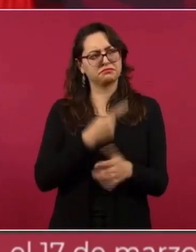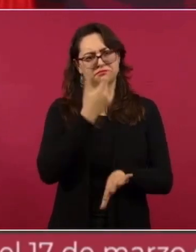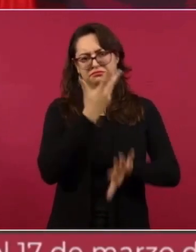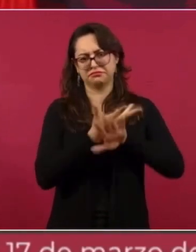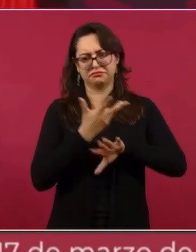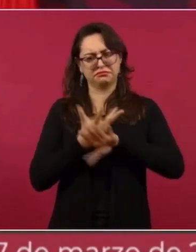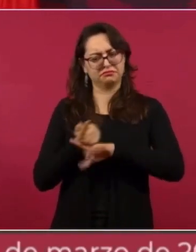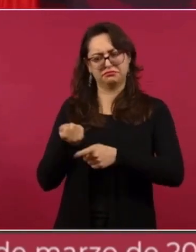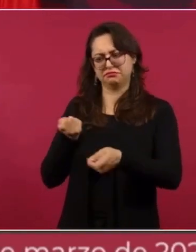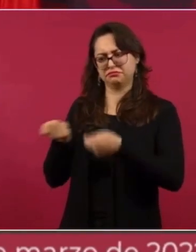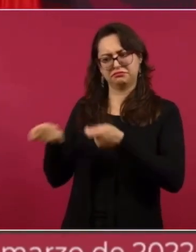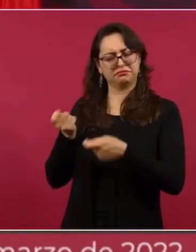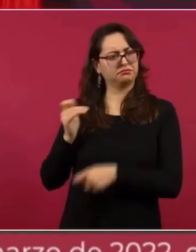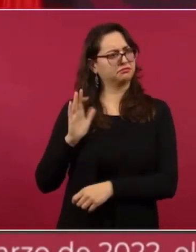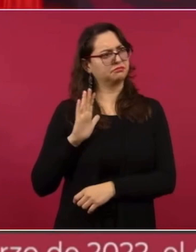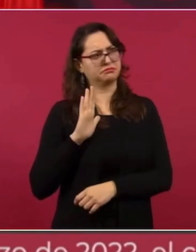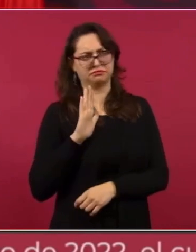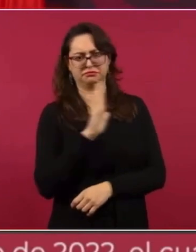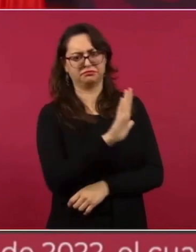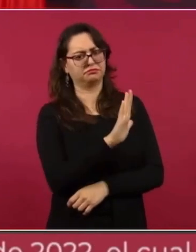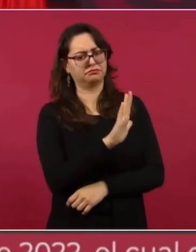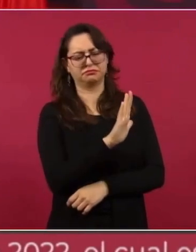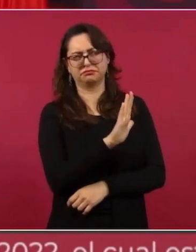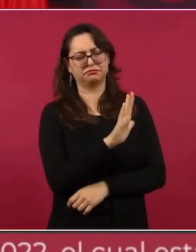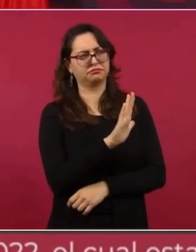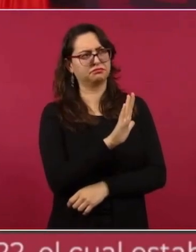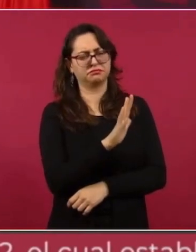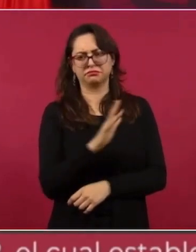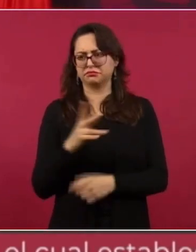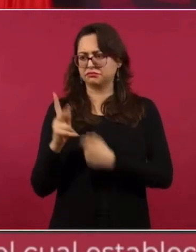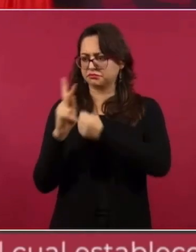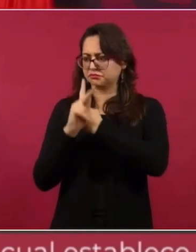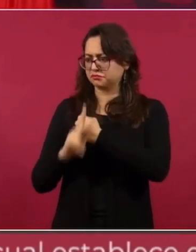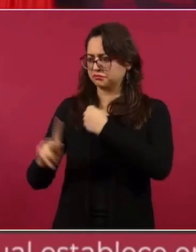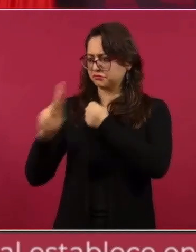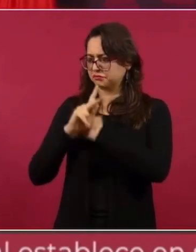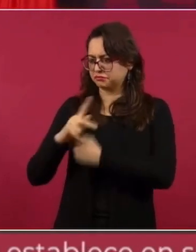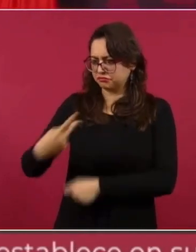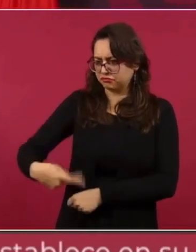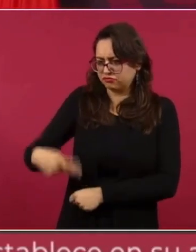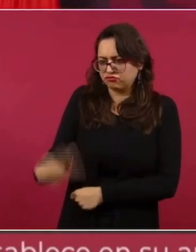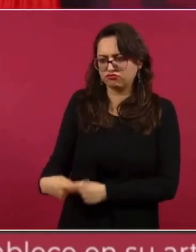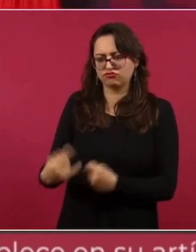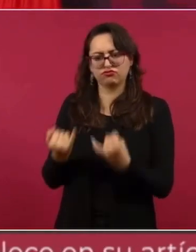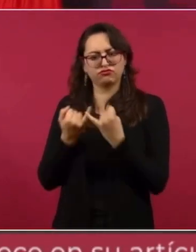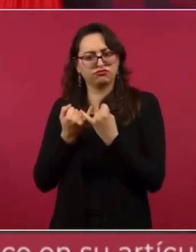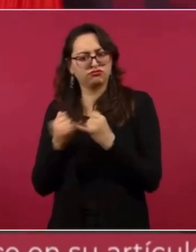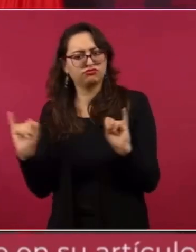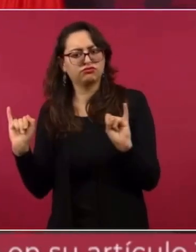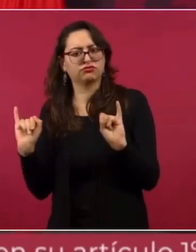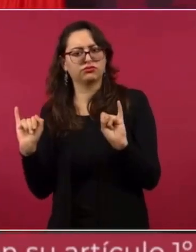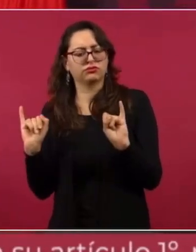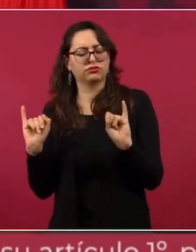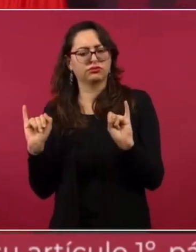de Panamá porque el canal